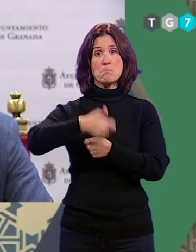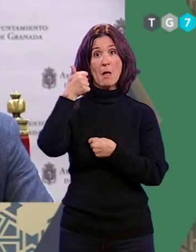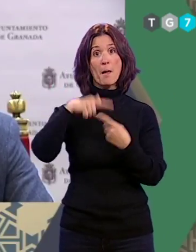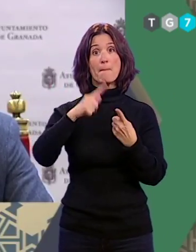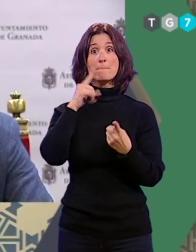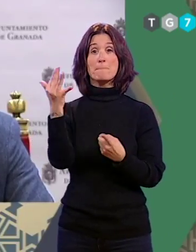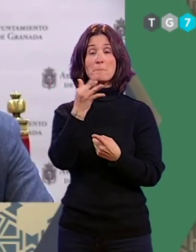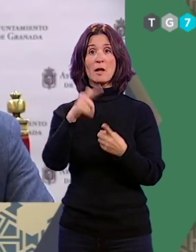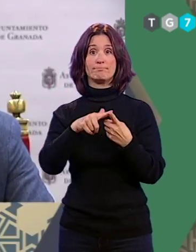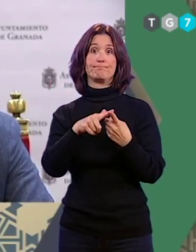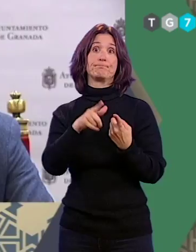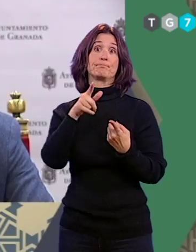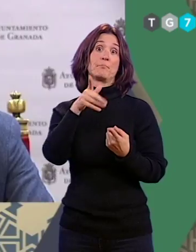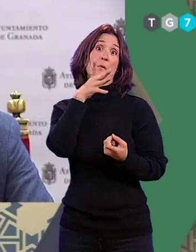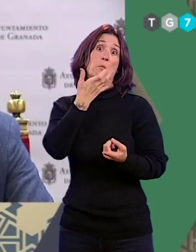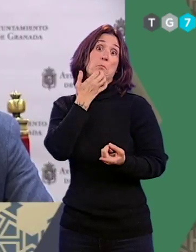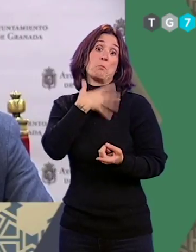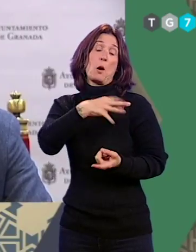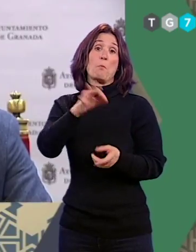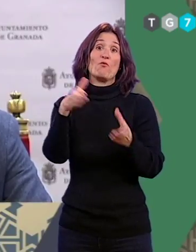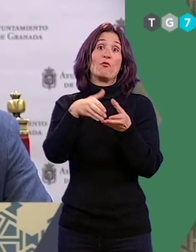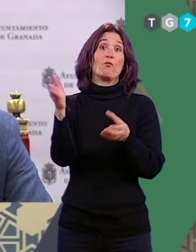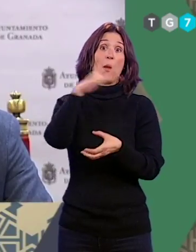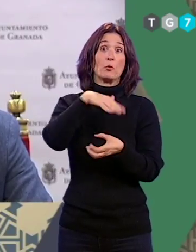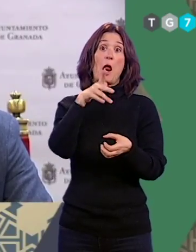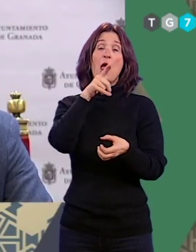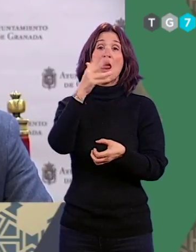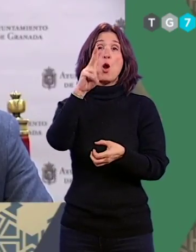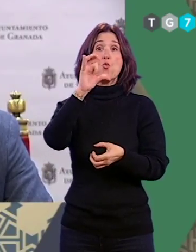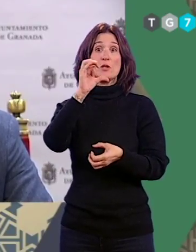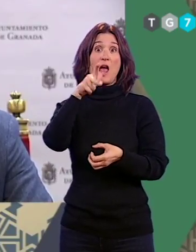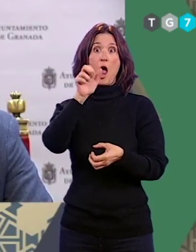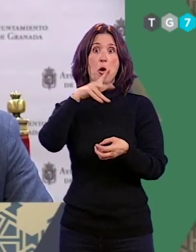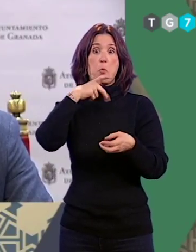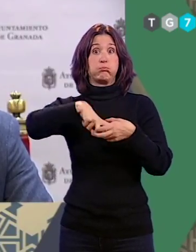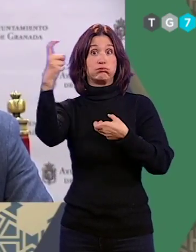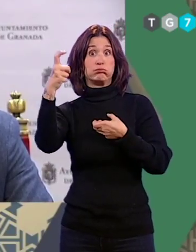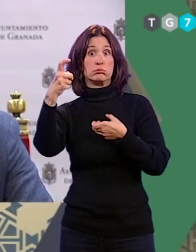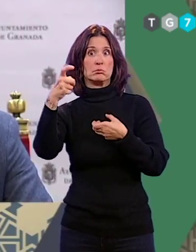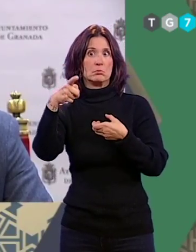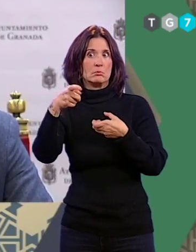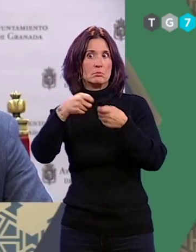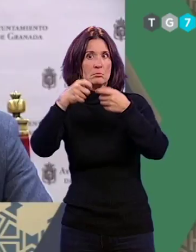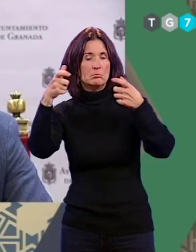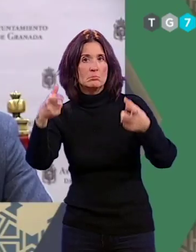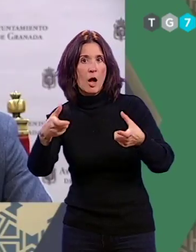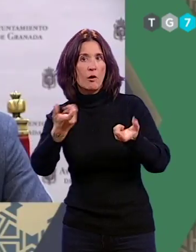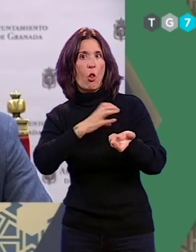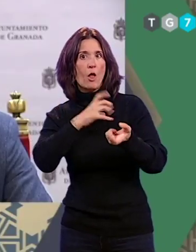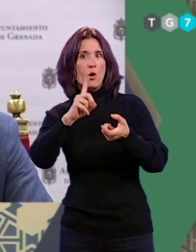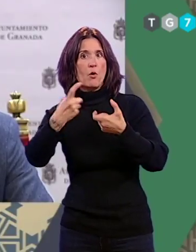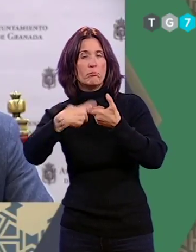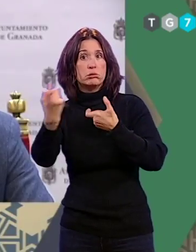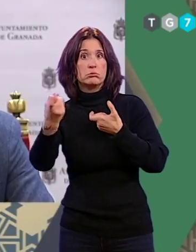al futurible de que Luis de Haro pueda salir, pues entonces es que se da esa circunstancia y yo creo que se rompe de una manera muy clara la